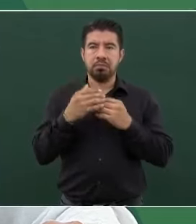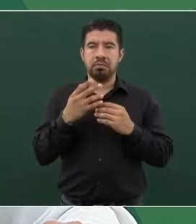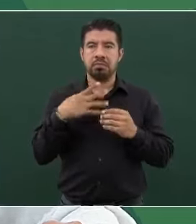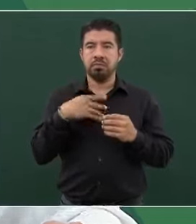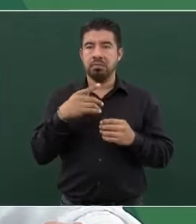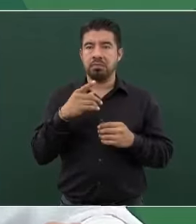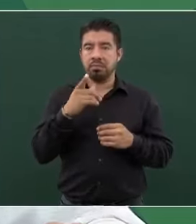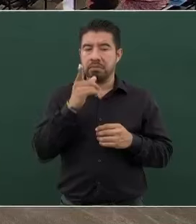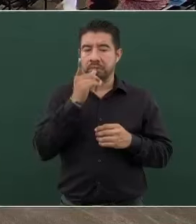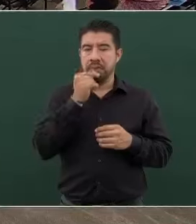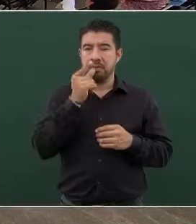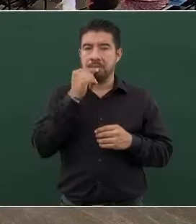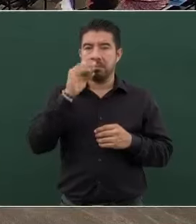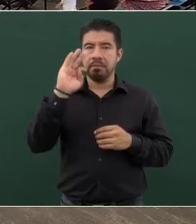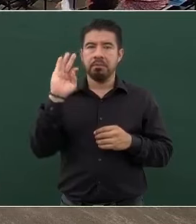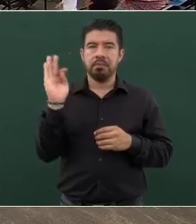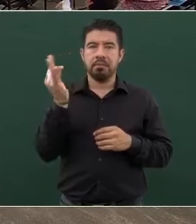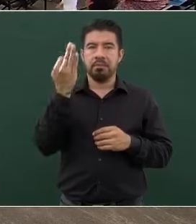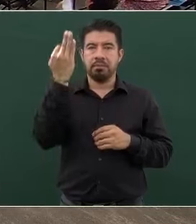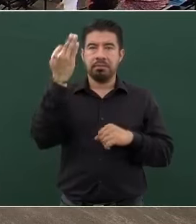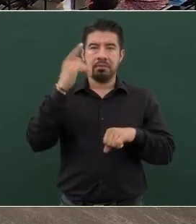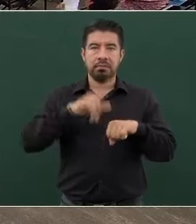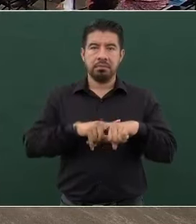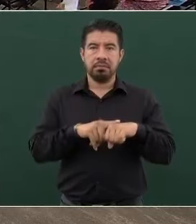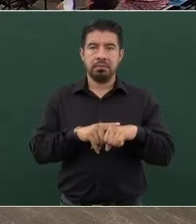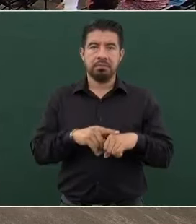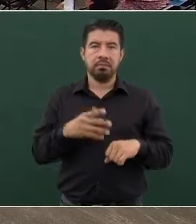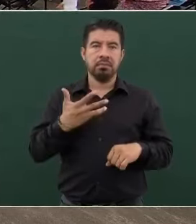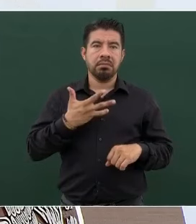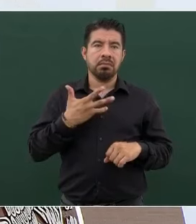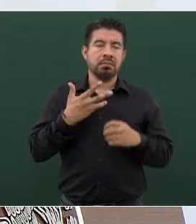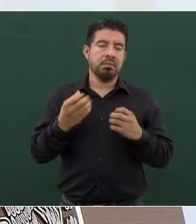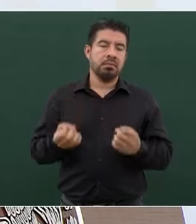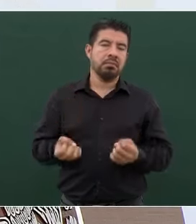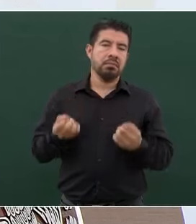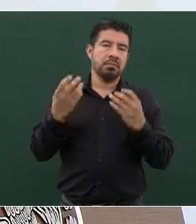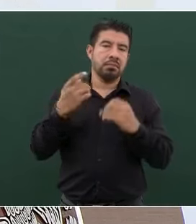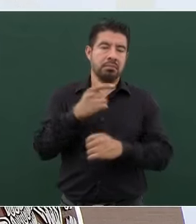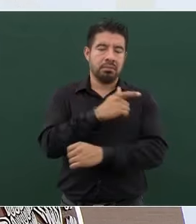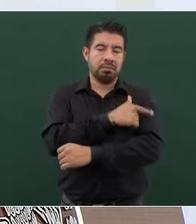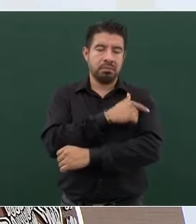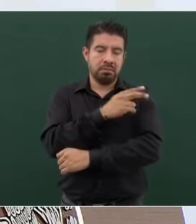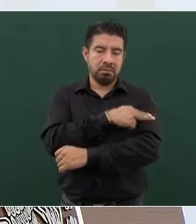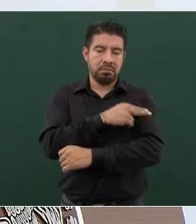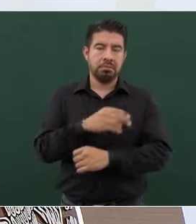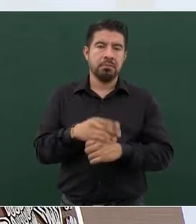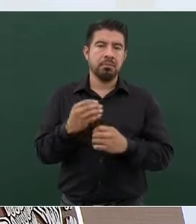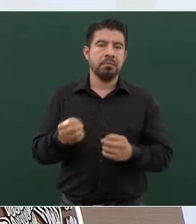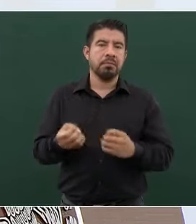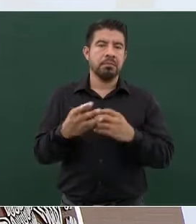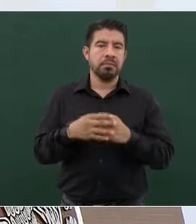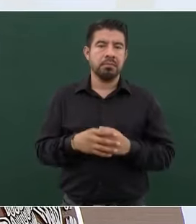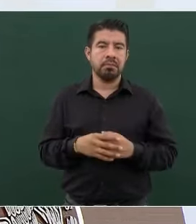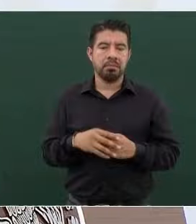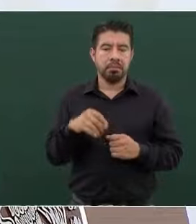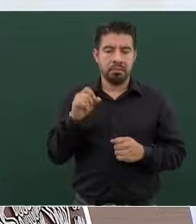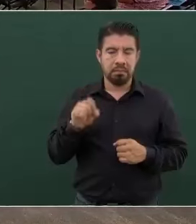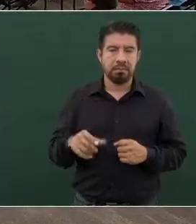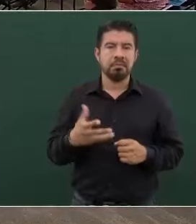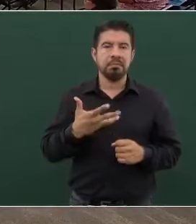Ahora tenemos… a ver si pones el número de cuarteles y nos falta.